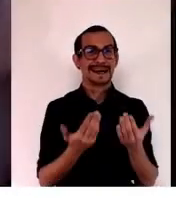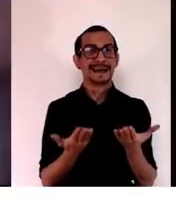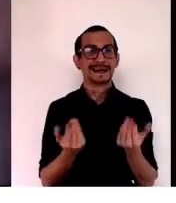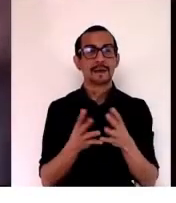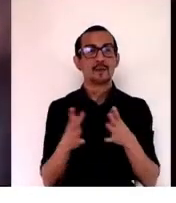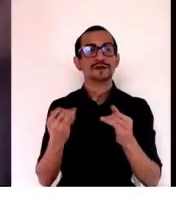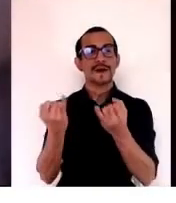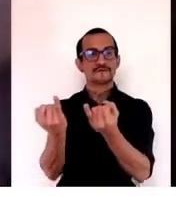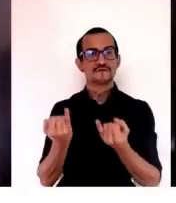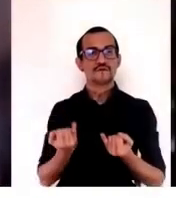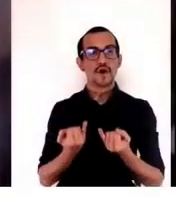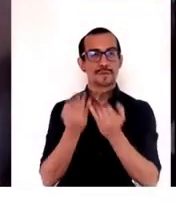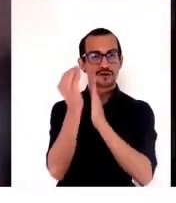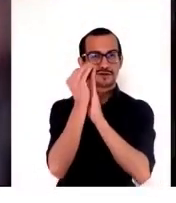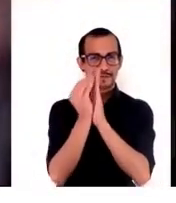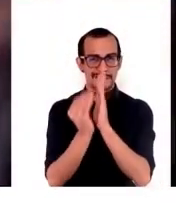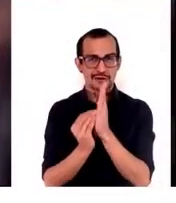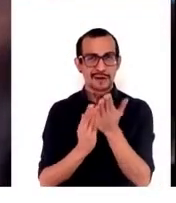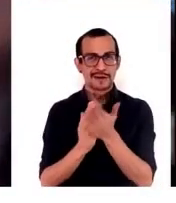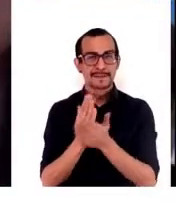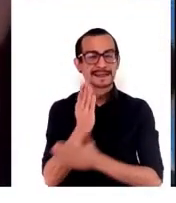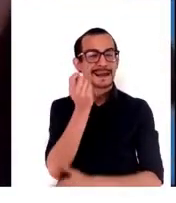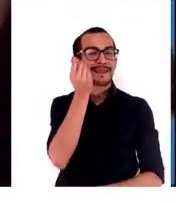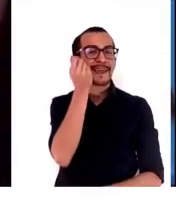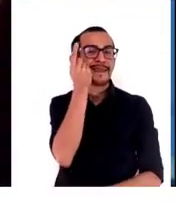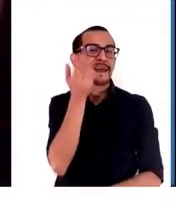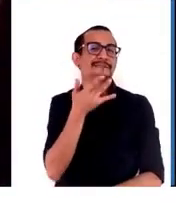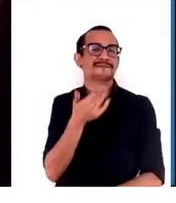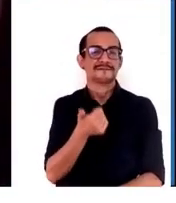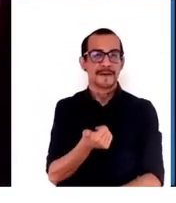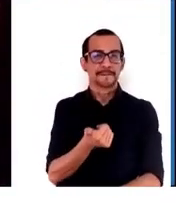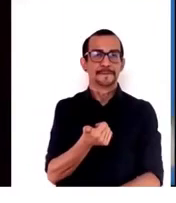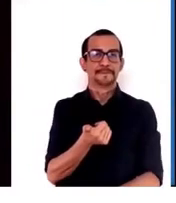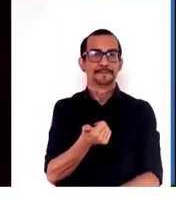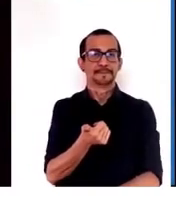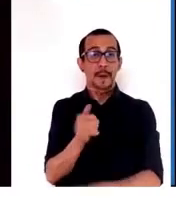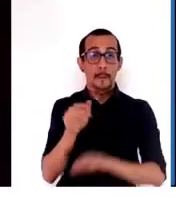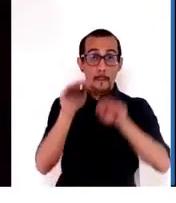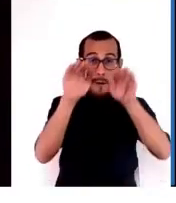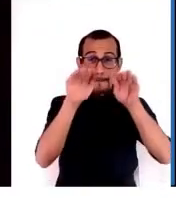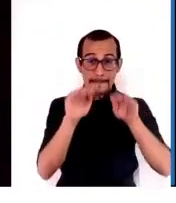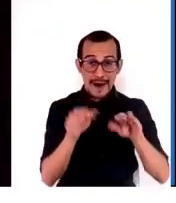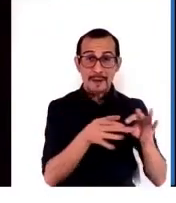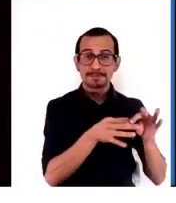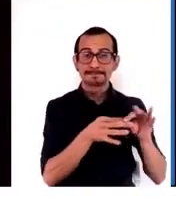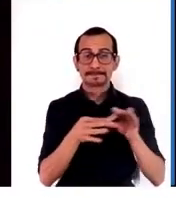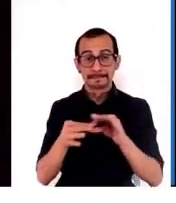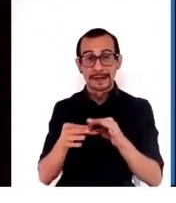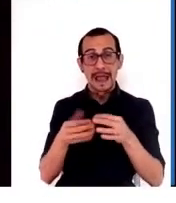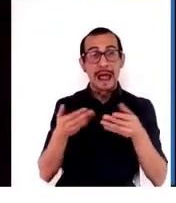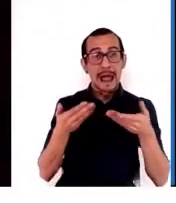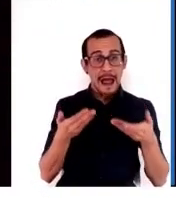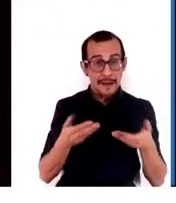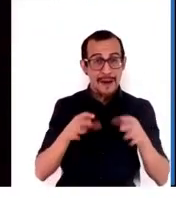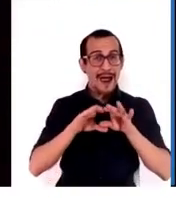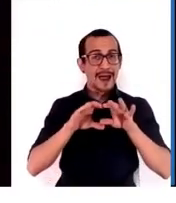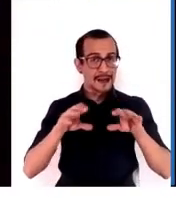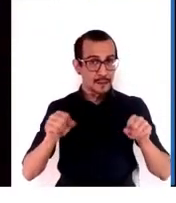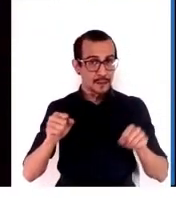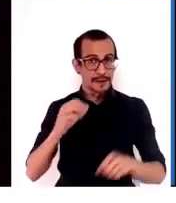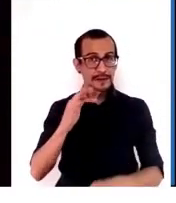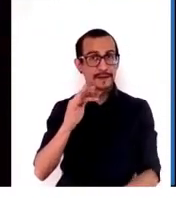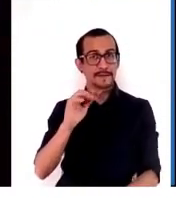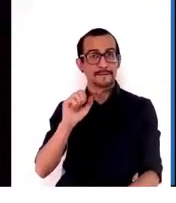y necesitamos entenderlo bien. Por lo cual ahora en el Strategic Framework del FAO